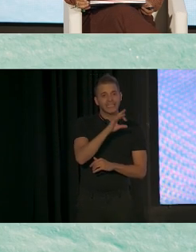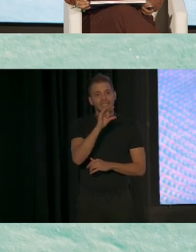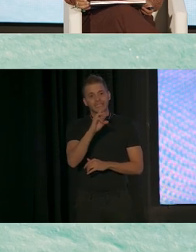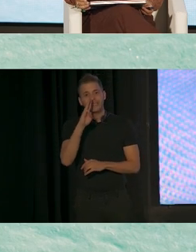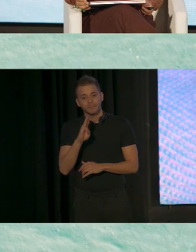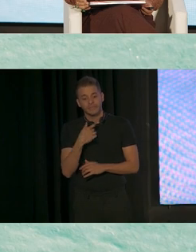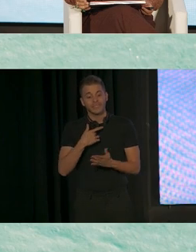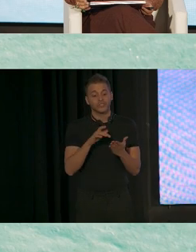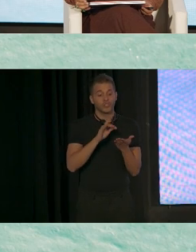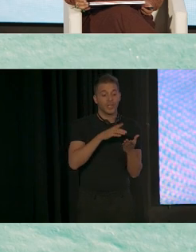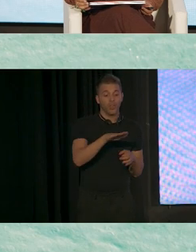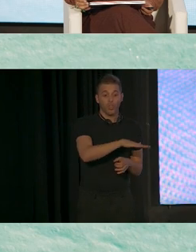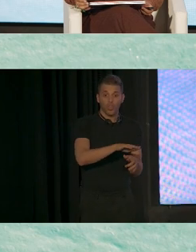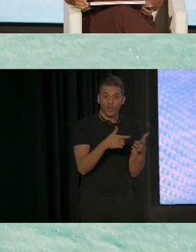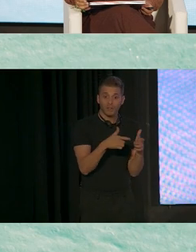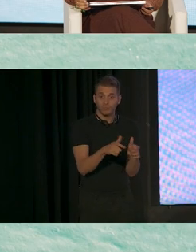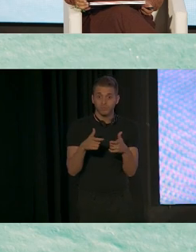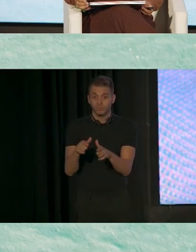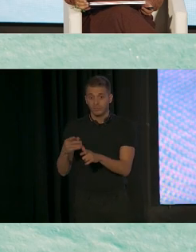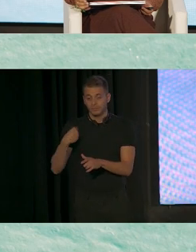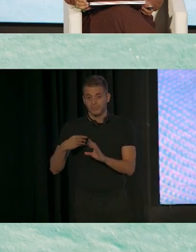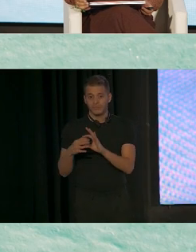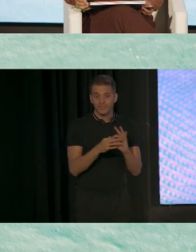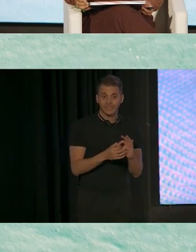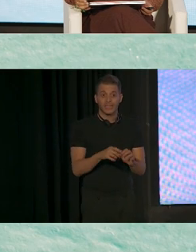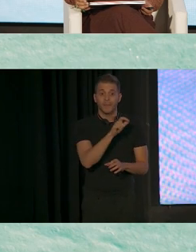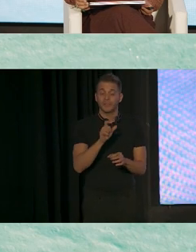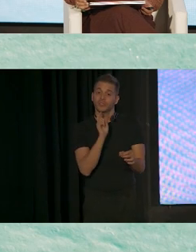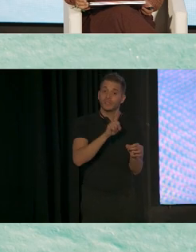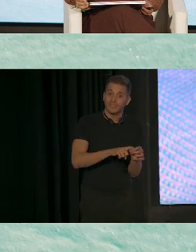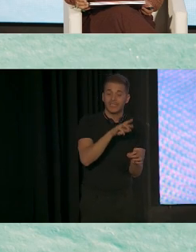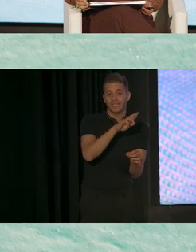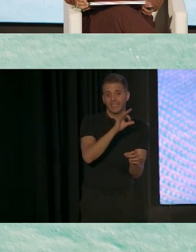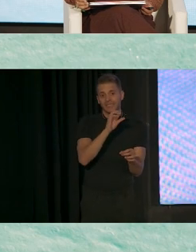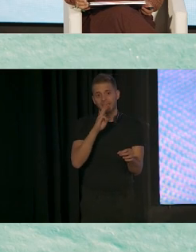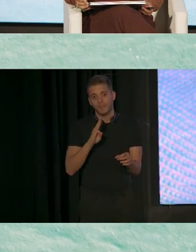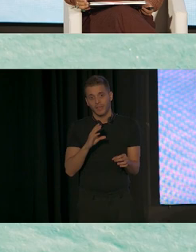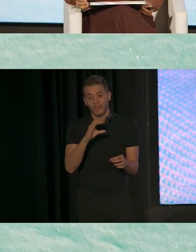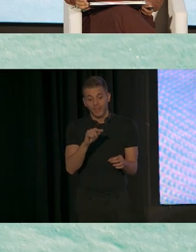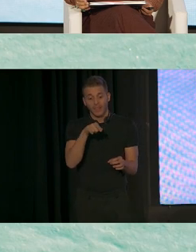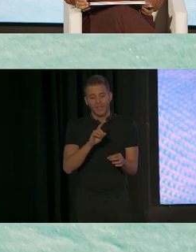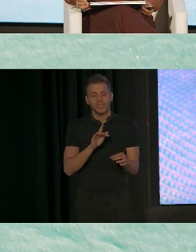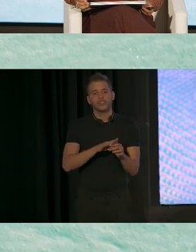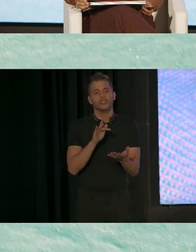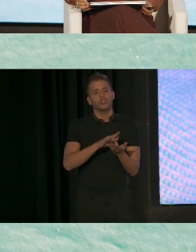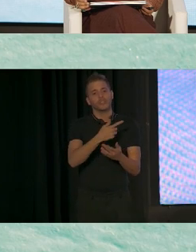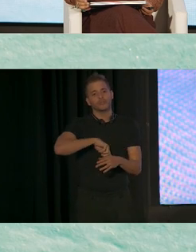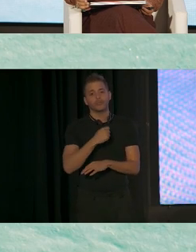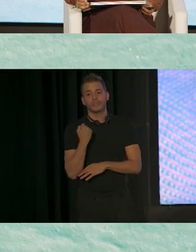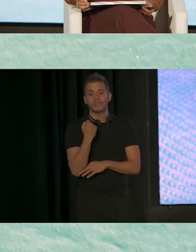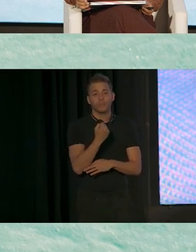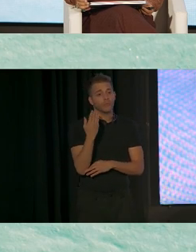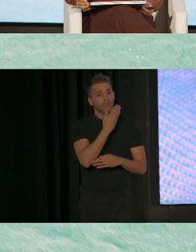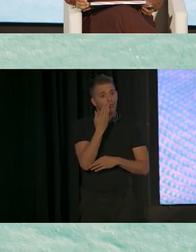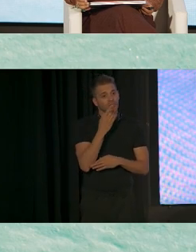distrito. Los miembros del RPC brindan una serie de apoyos a la escuela y